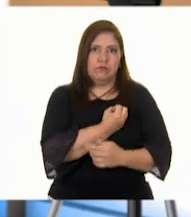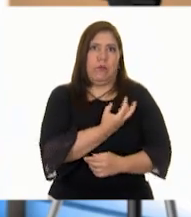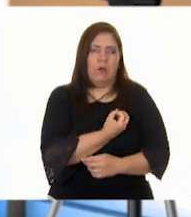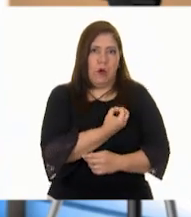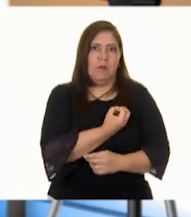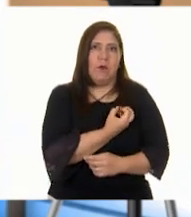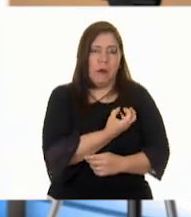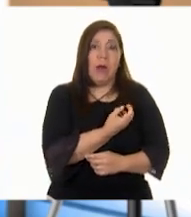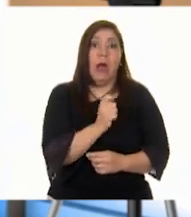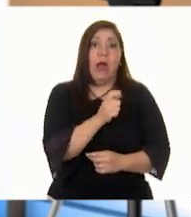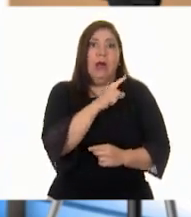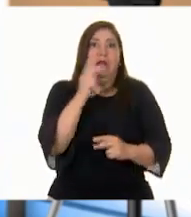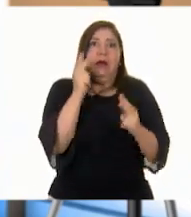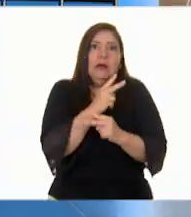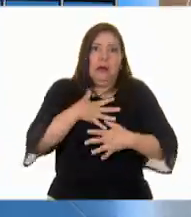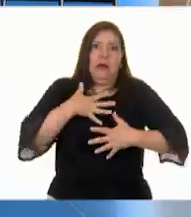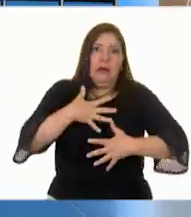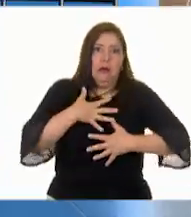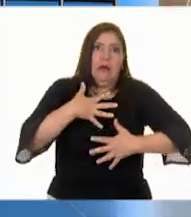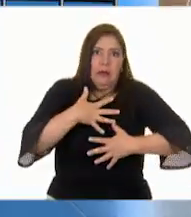Y la respiración.